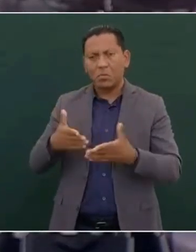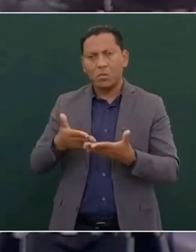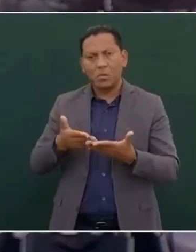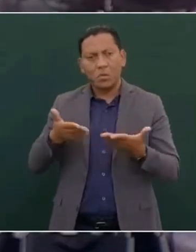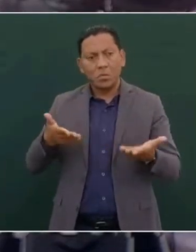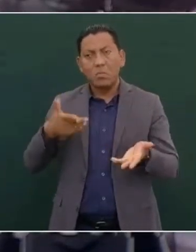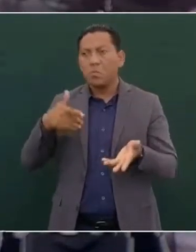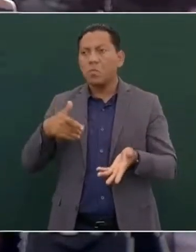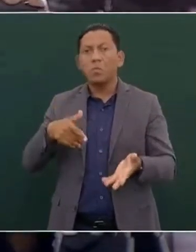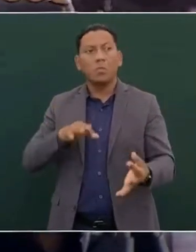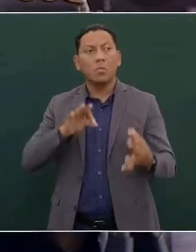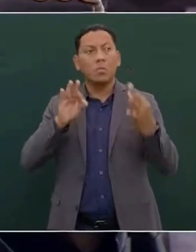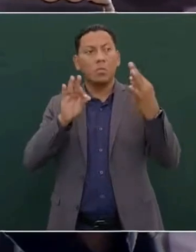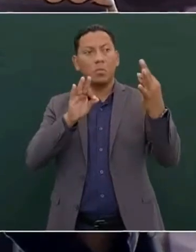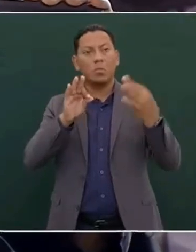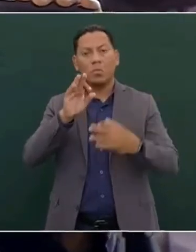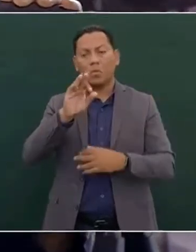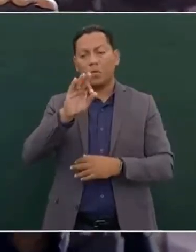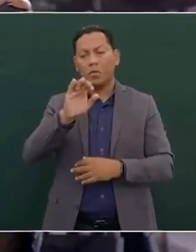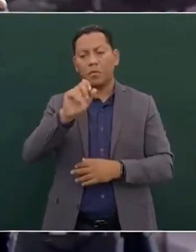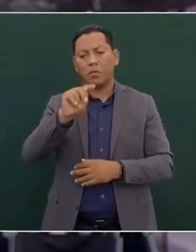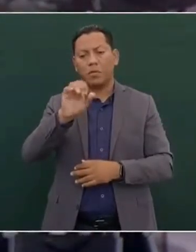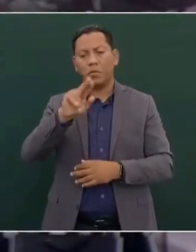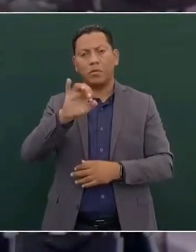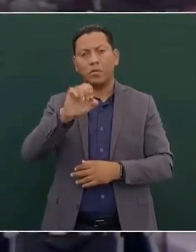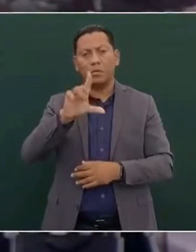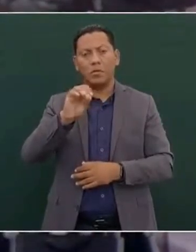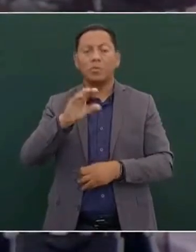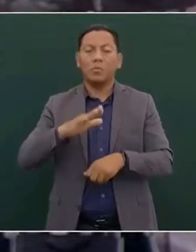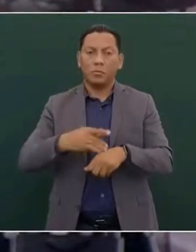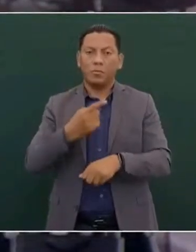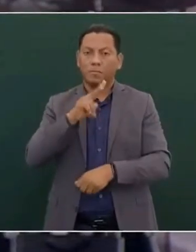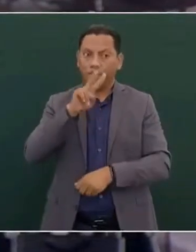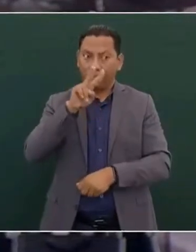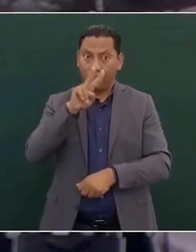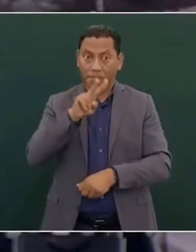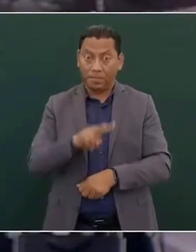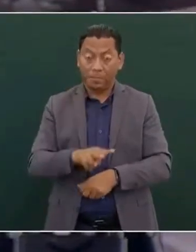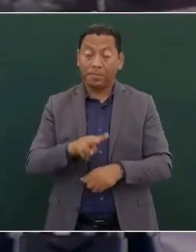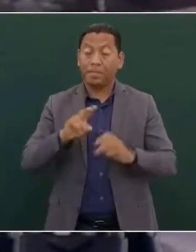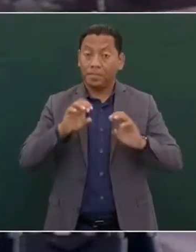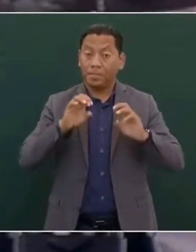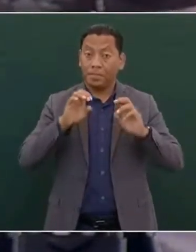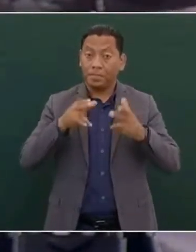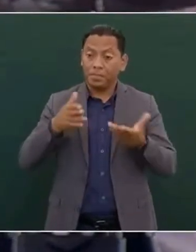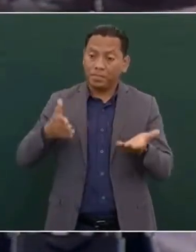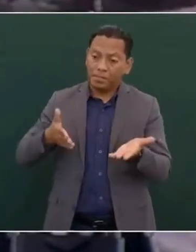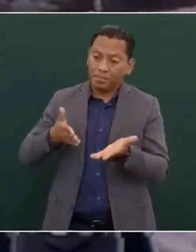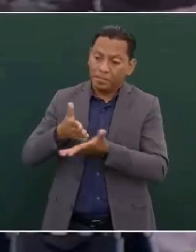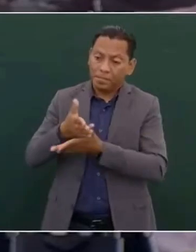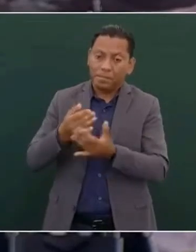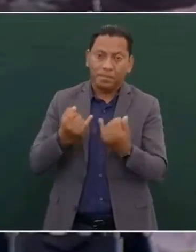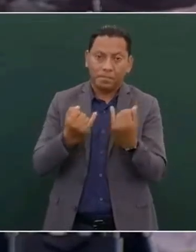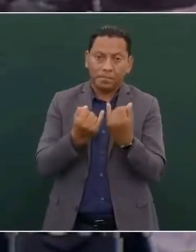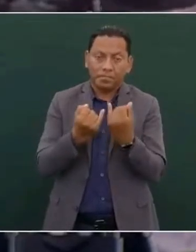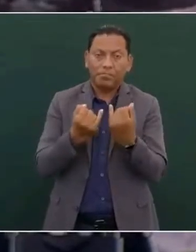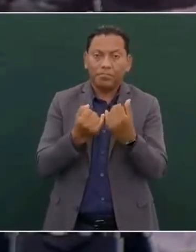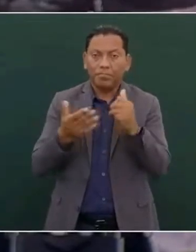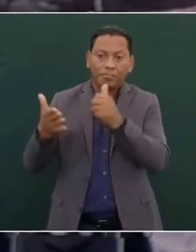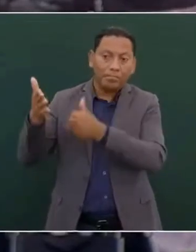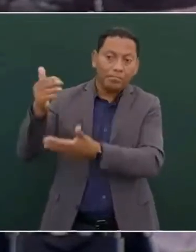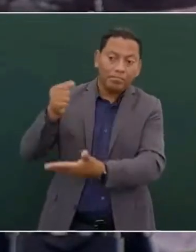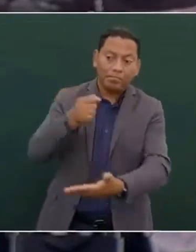combate al fentanilo, porque si bien es cierto es una de las entradas a nuestro país, pues desafortunadamente también es una de las